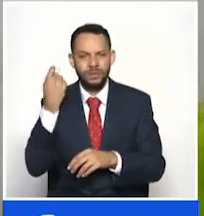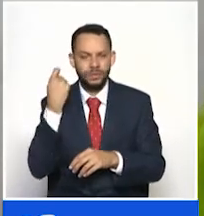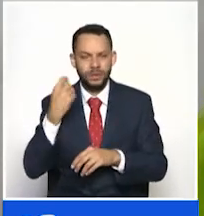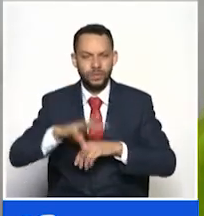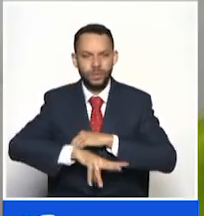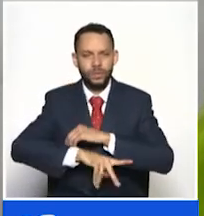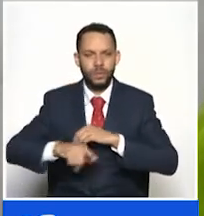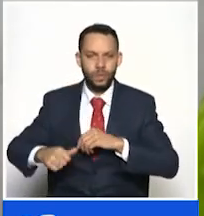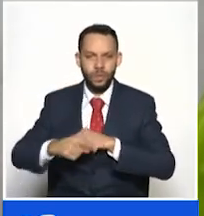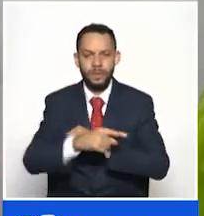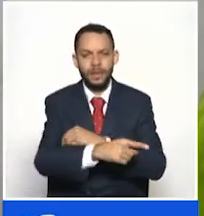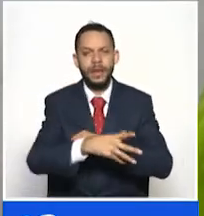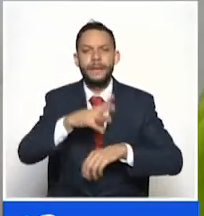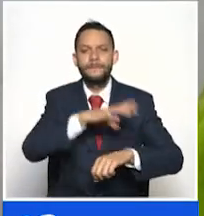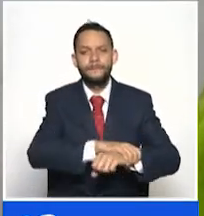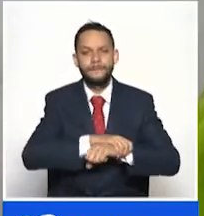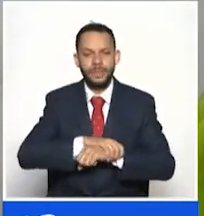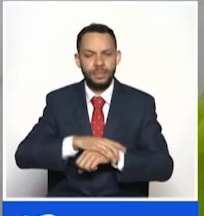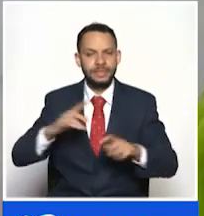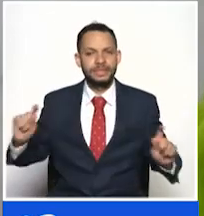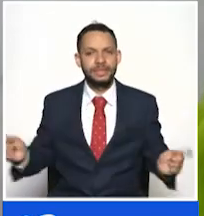Pereira y Chinchina Caldas.